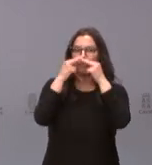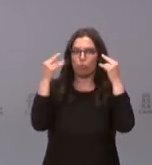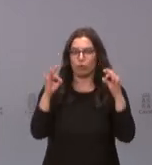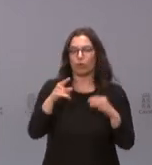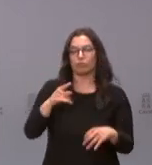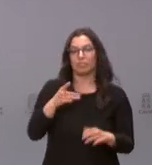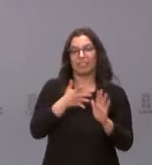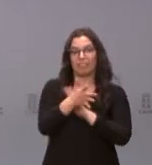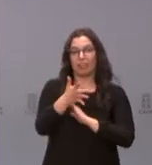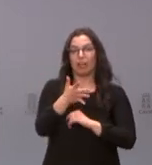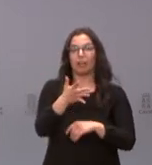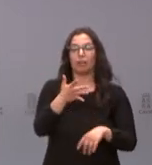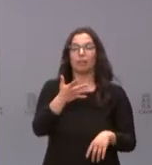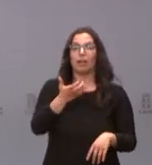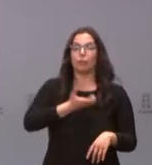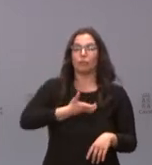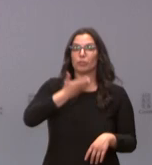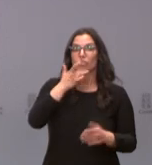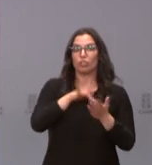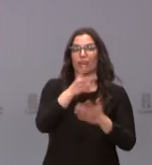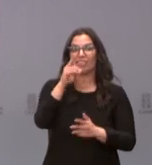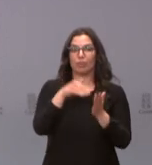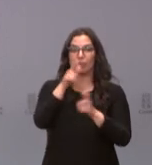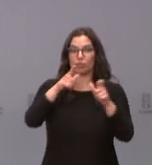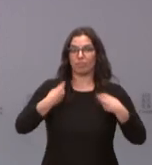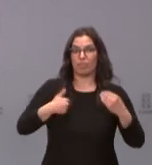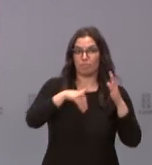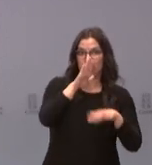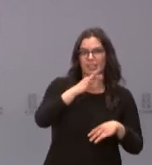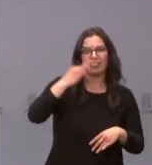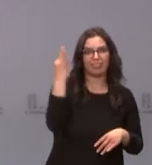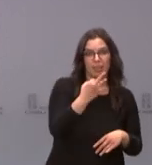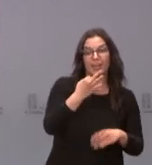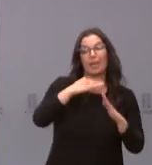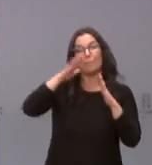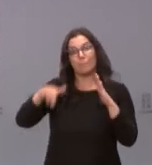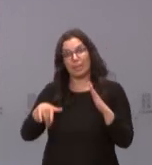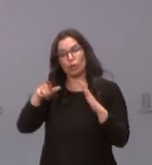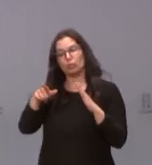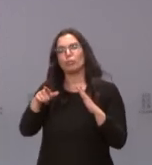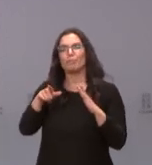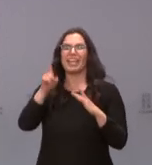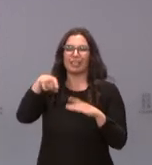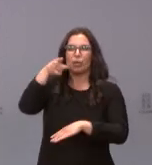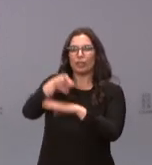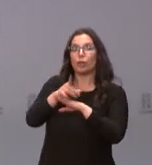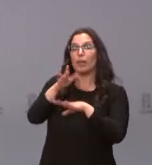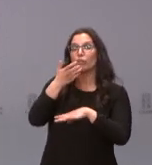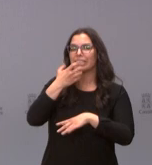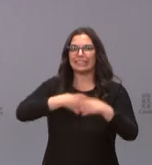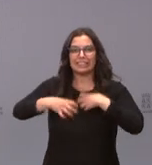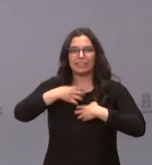es obligatorio para los municipios de más de 20.000 habitantes y para los de menos también lo es, pero pueden ser sustituidos por las diputaciones en caso de